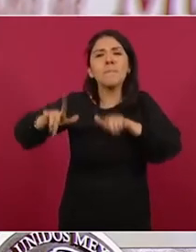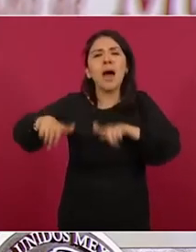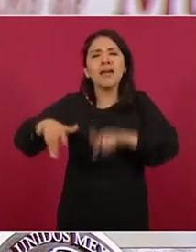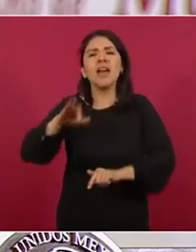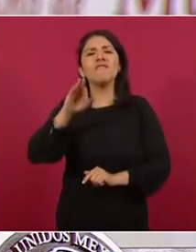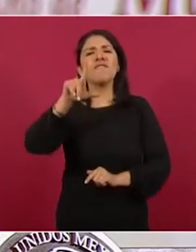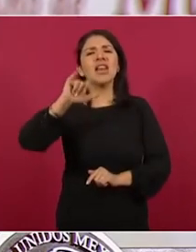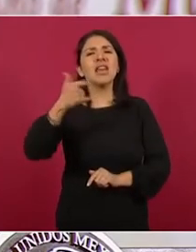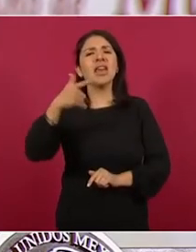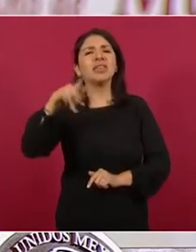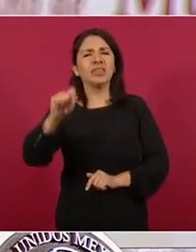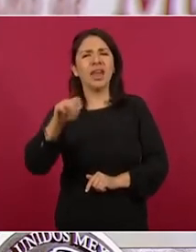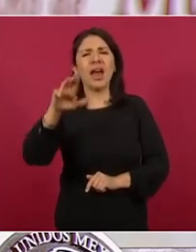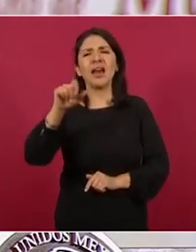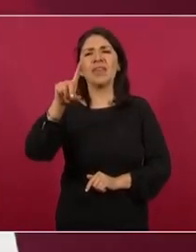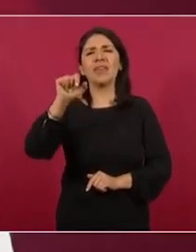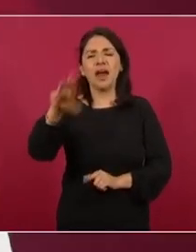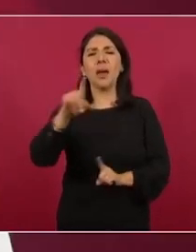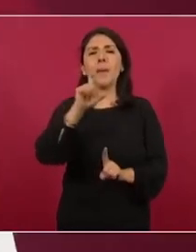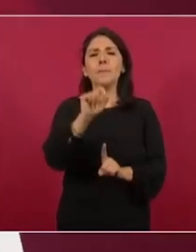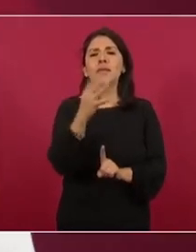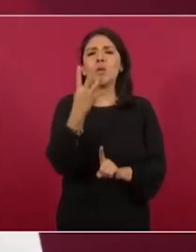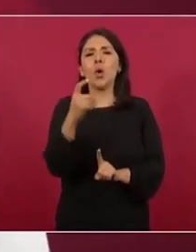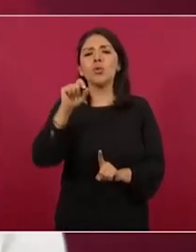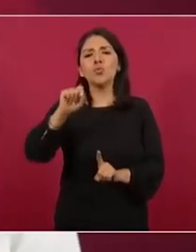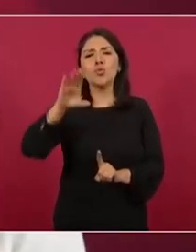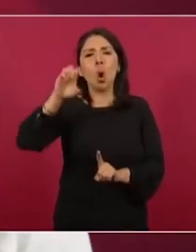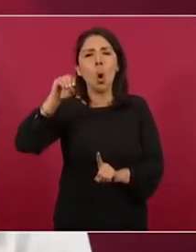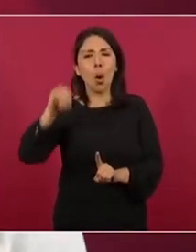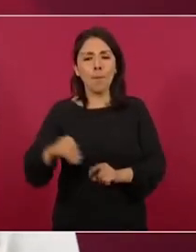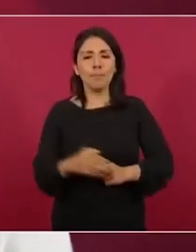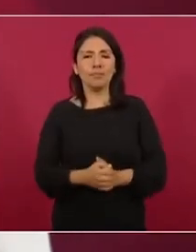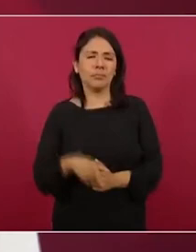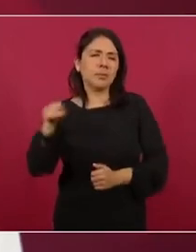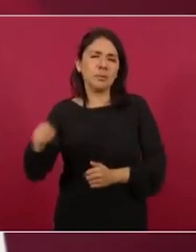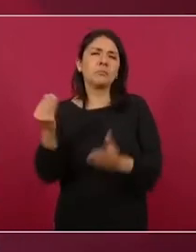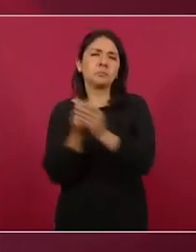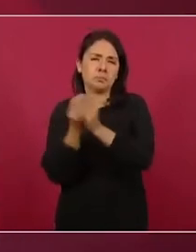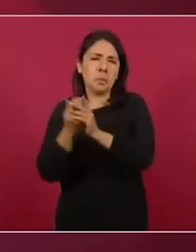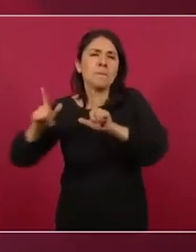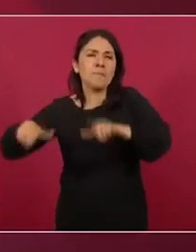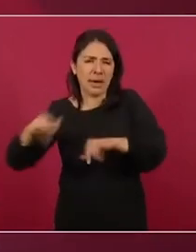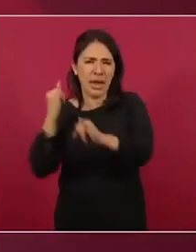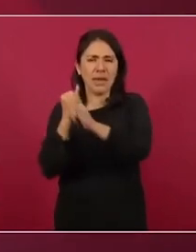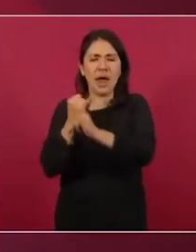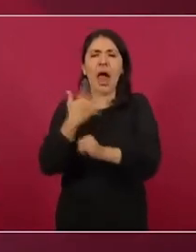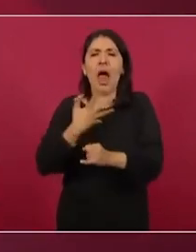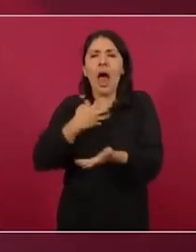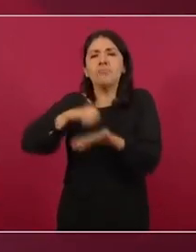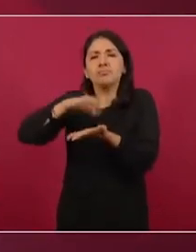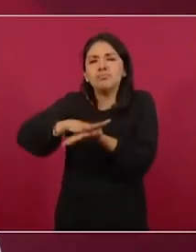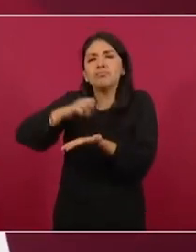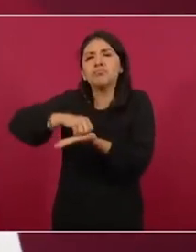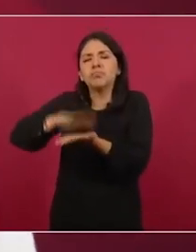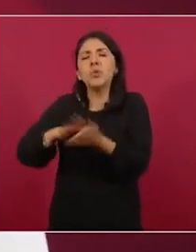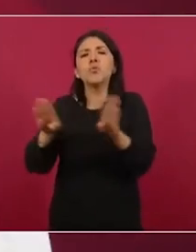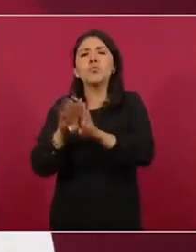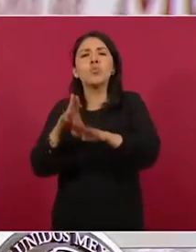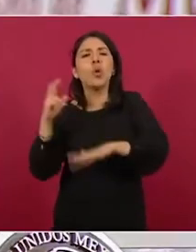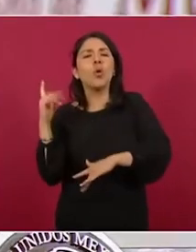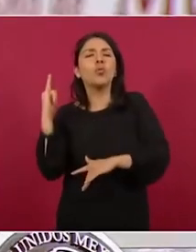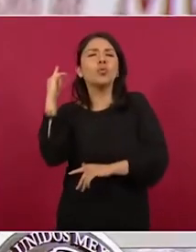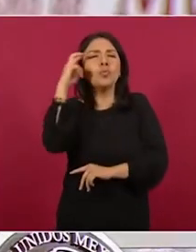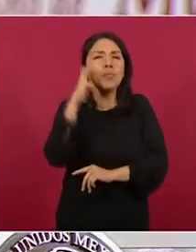Flightradar24.com Un sitio de internet donde se registran las bitácoras de vuelo.